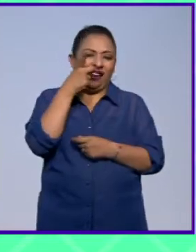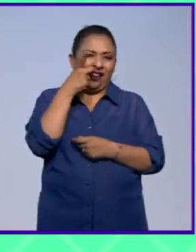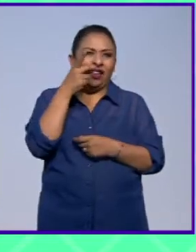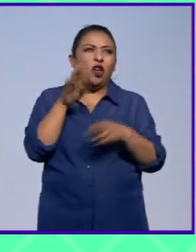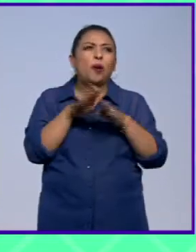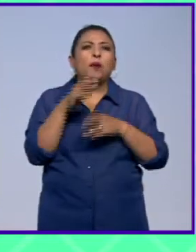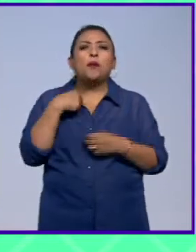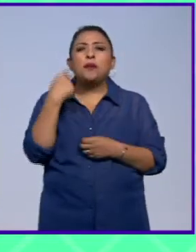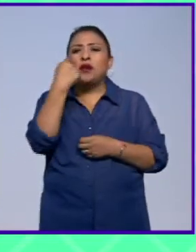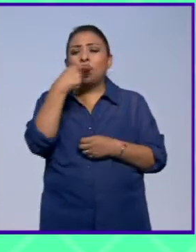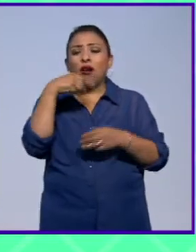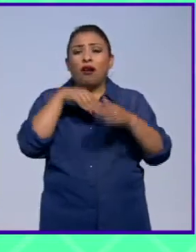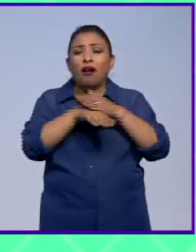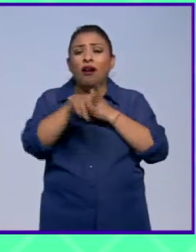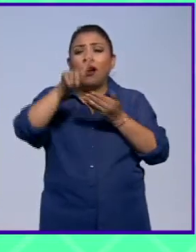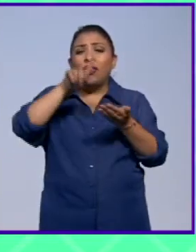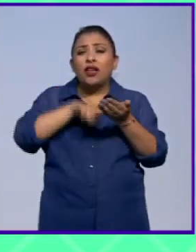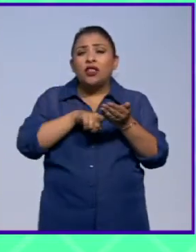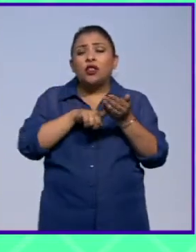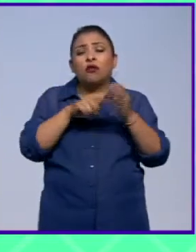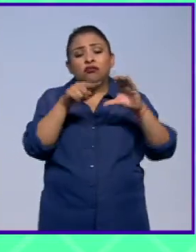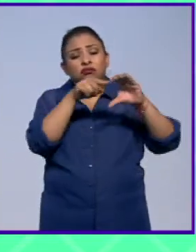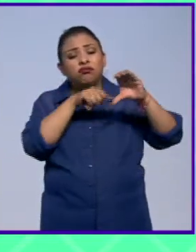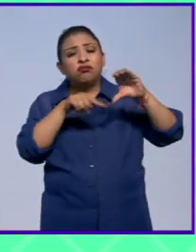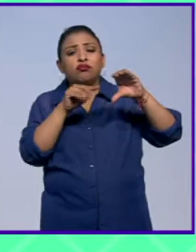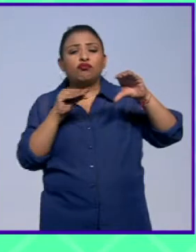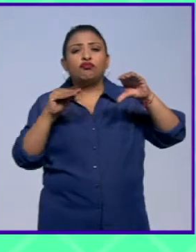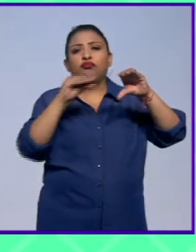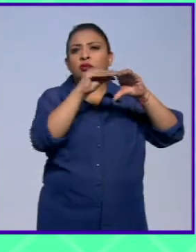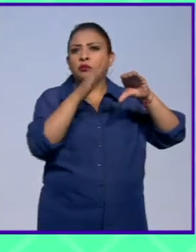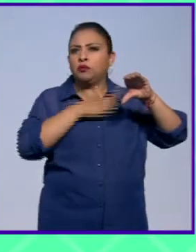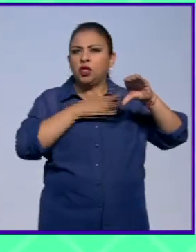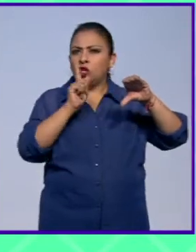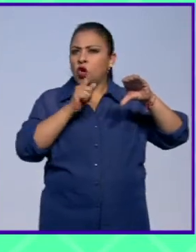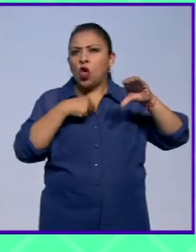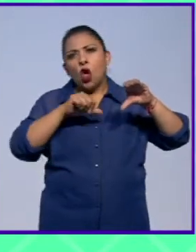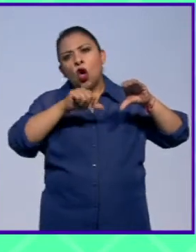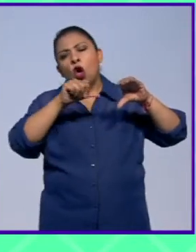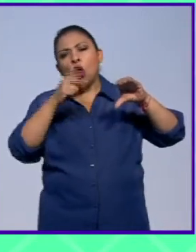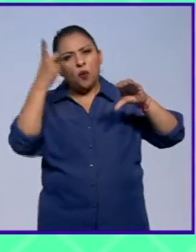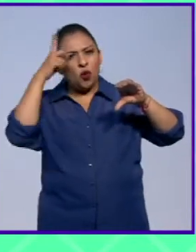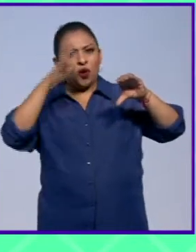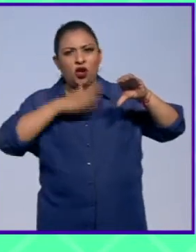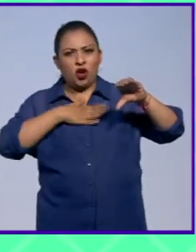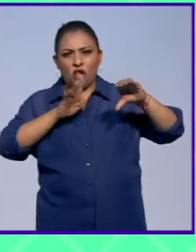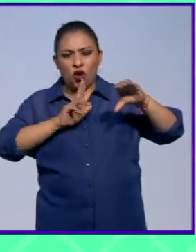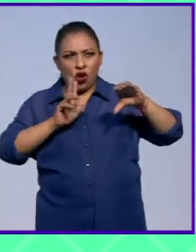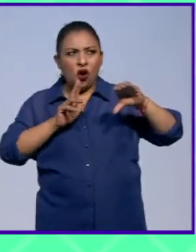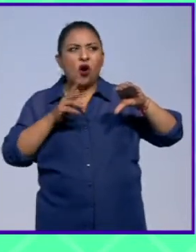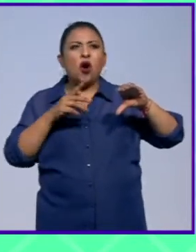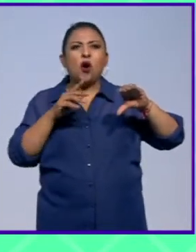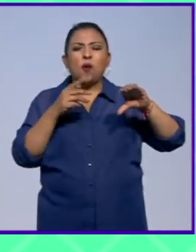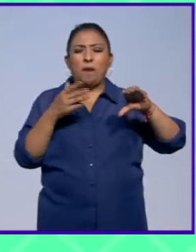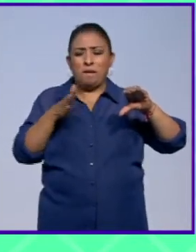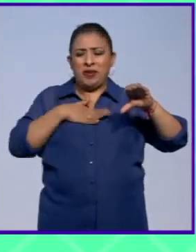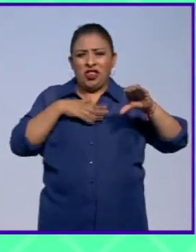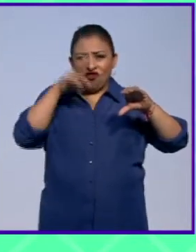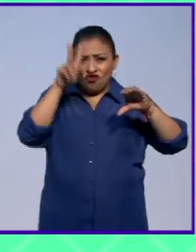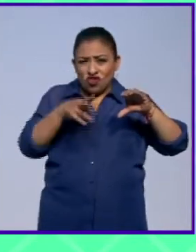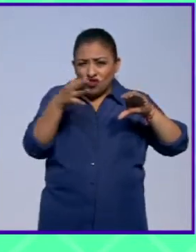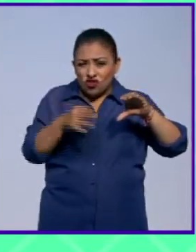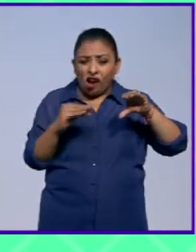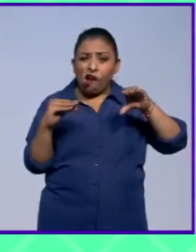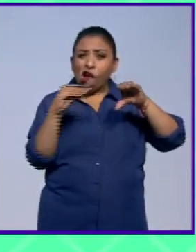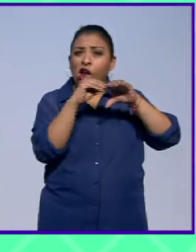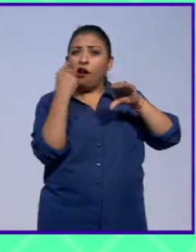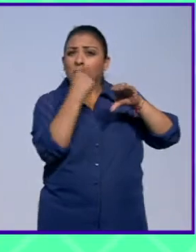boca han ingresado prótesis que no me pertenecen como tengo cosas que ya no son mías como he